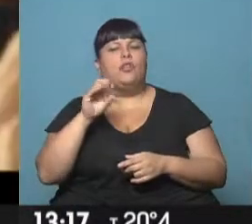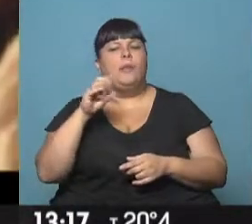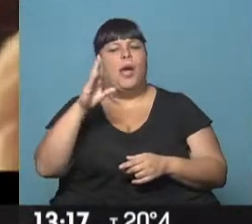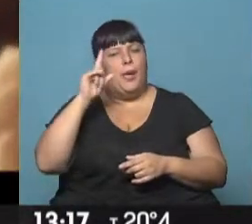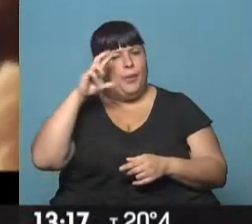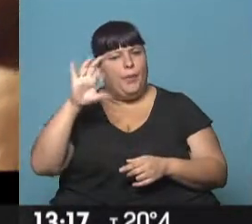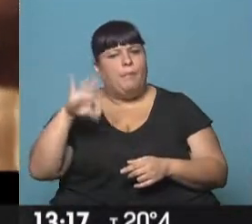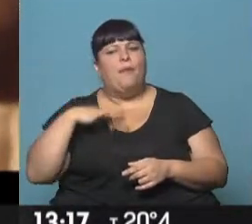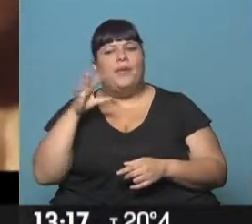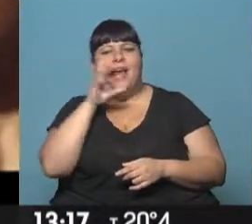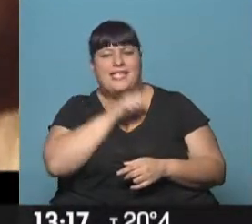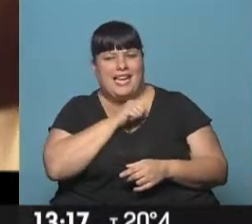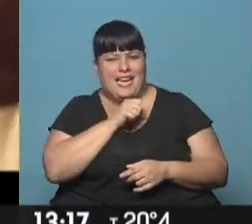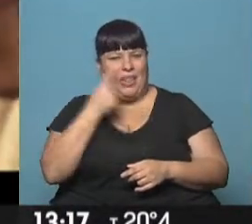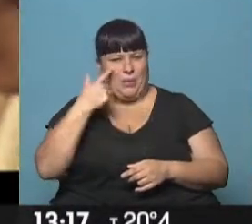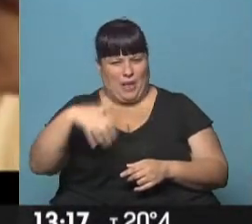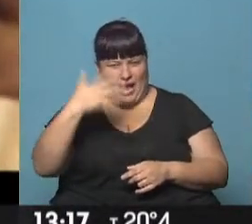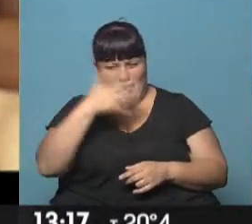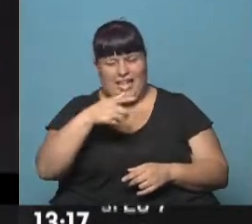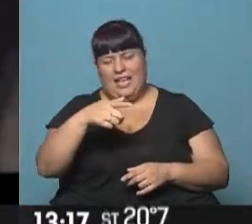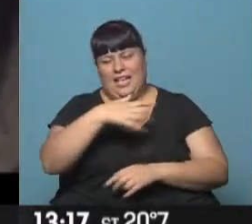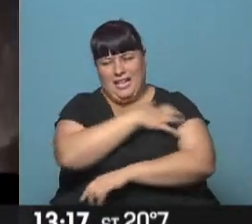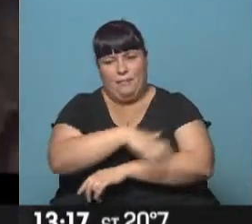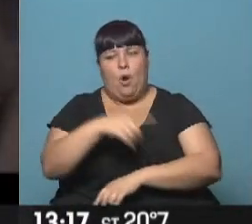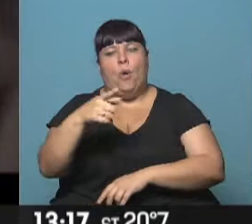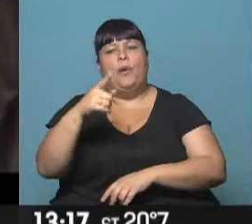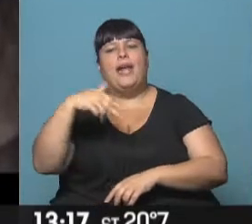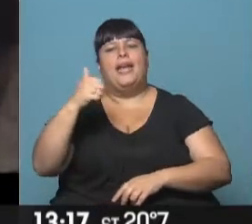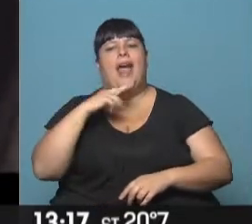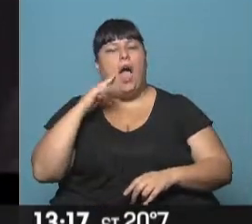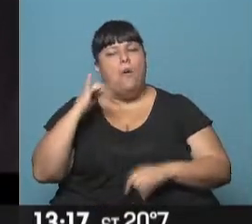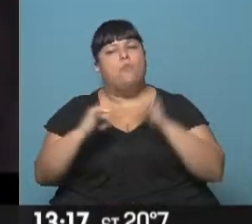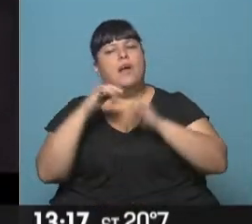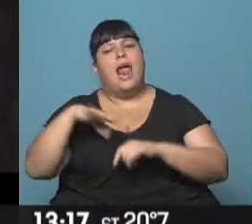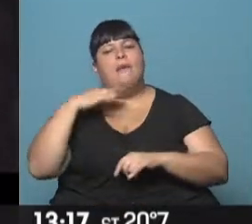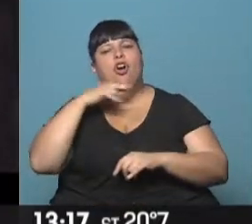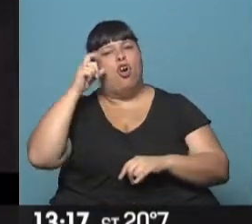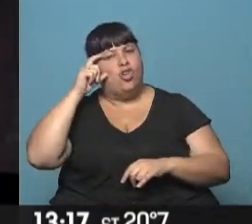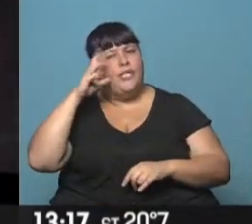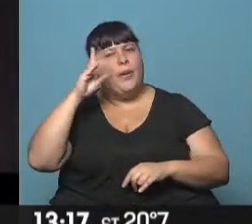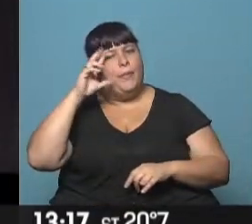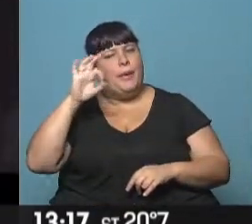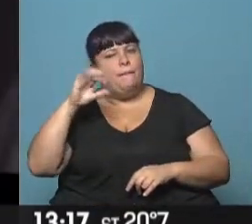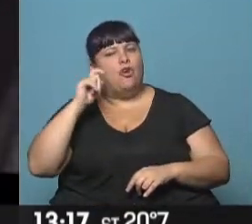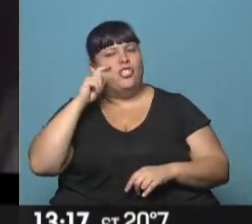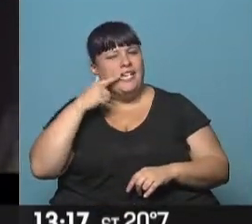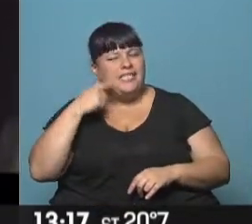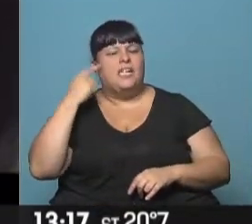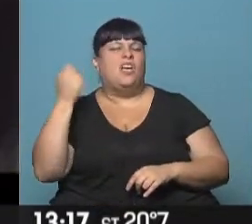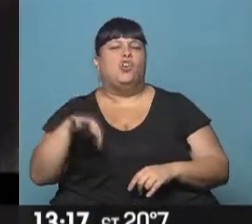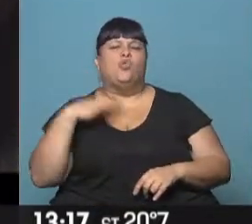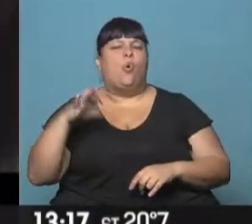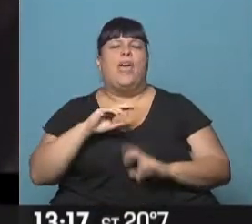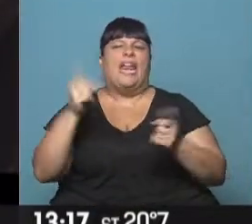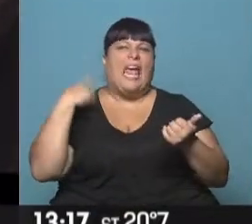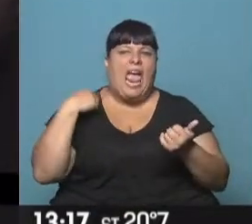Bepo, vida secreta de Lingera, de Hugo Navío. Y lo que muestra es la vida de José Américo Bepo Jessy, que decidió tener una vida sin